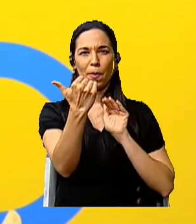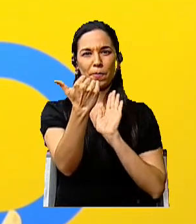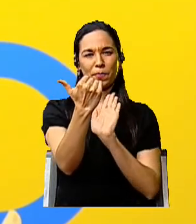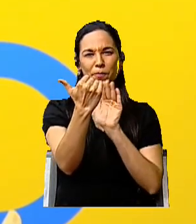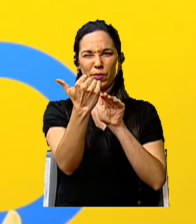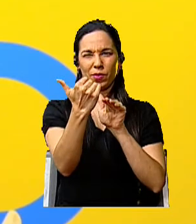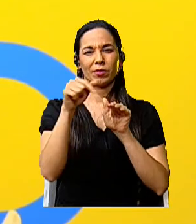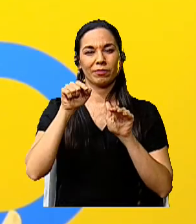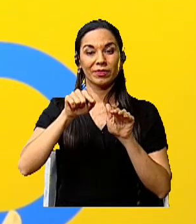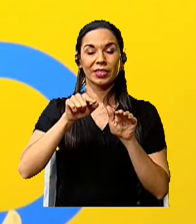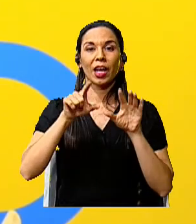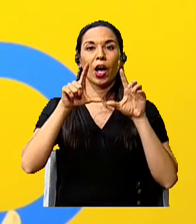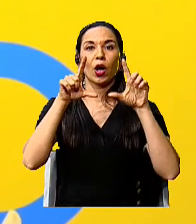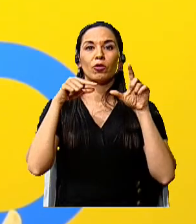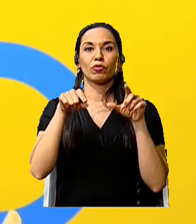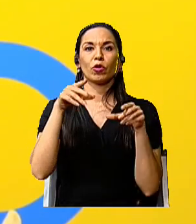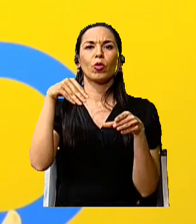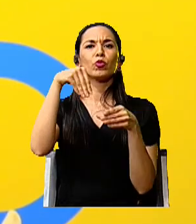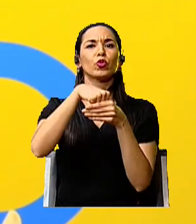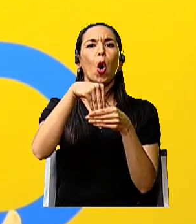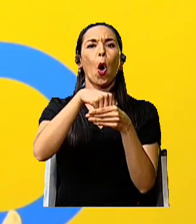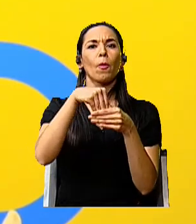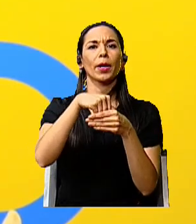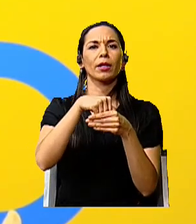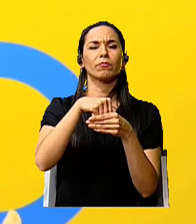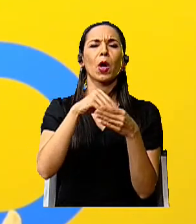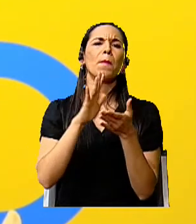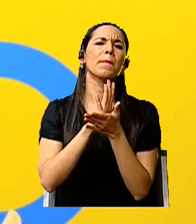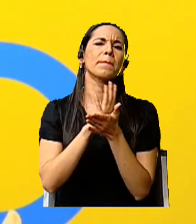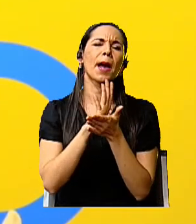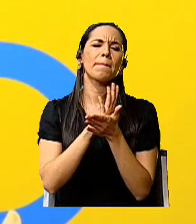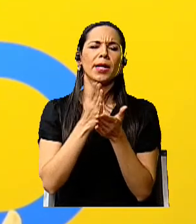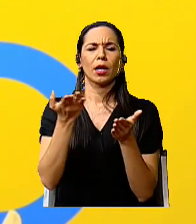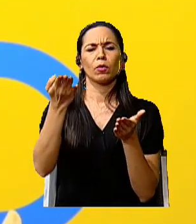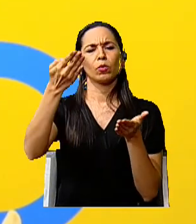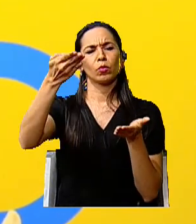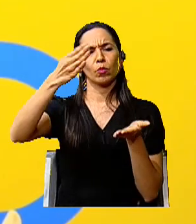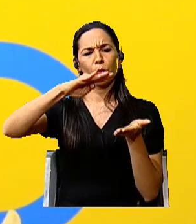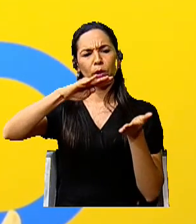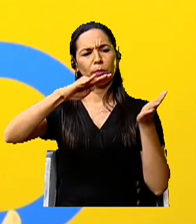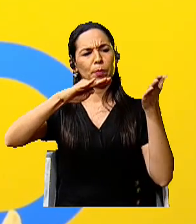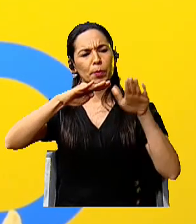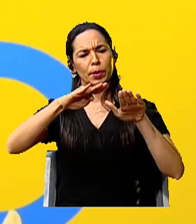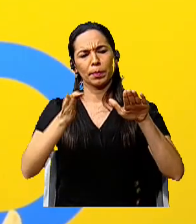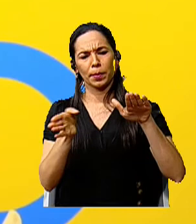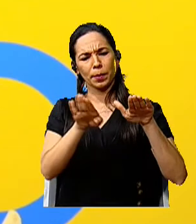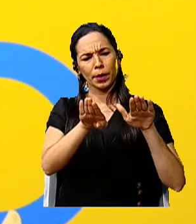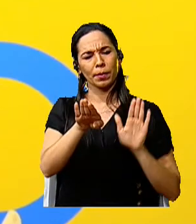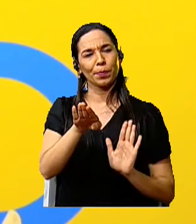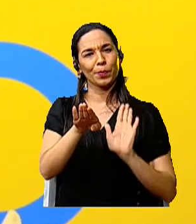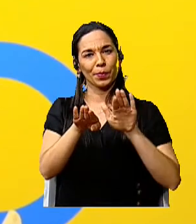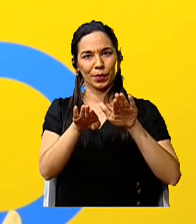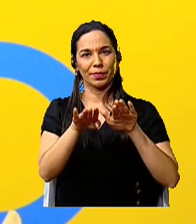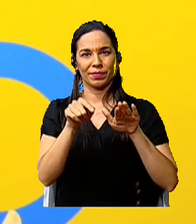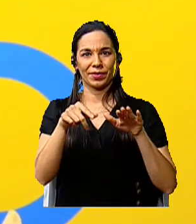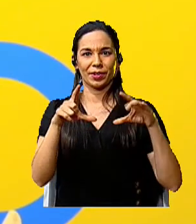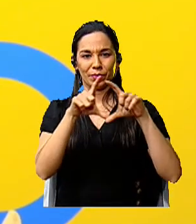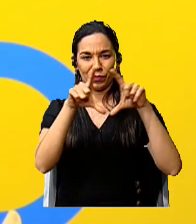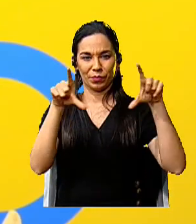entonces un sobre, un papel plegado de esta manera, con cuatro lados.